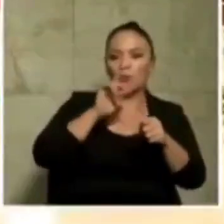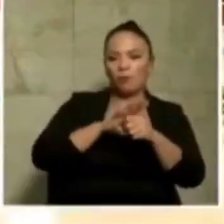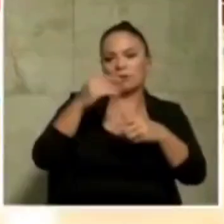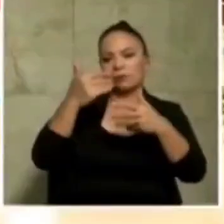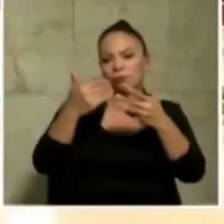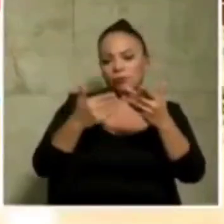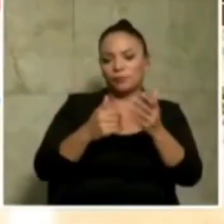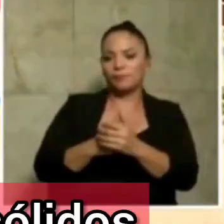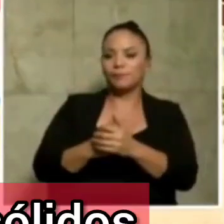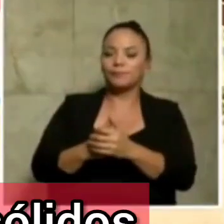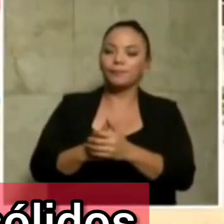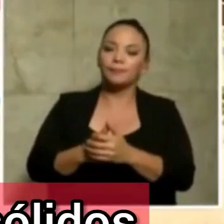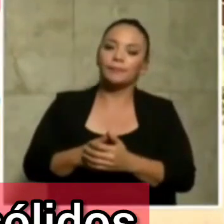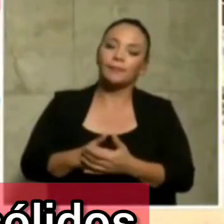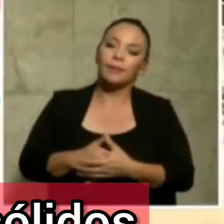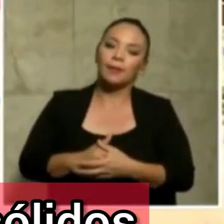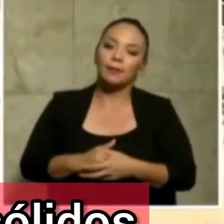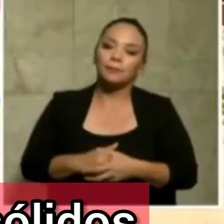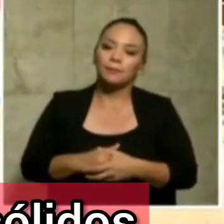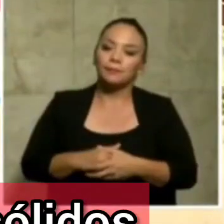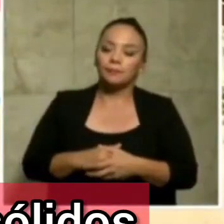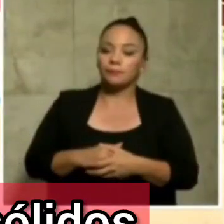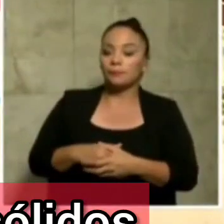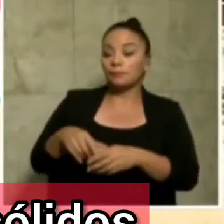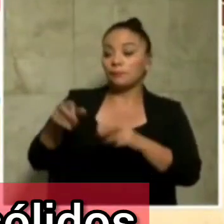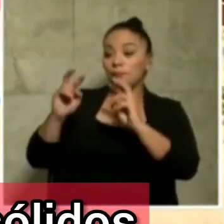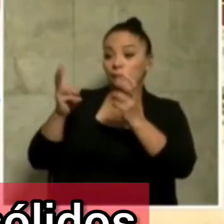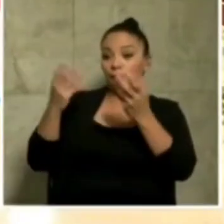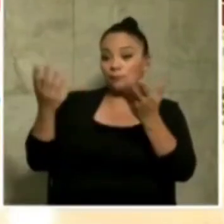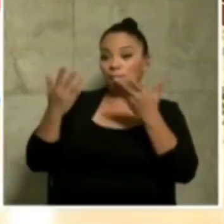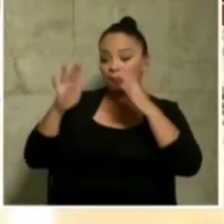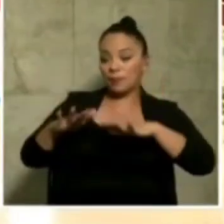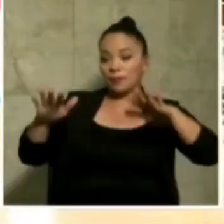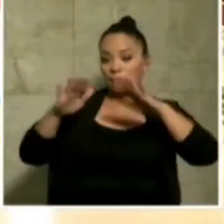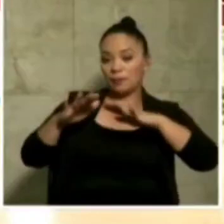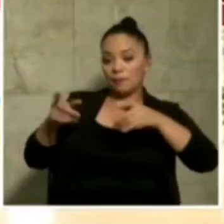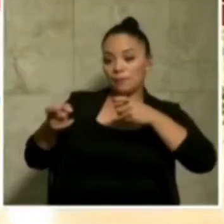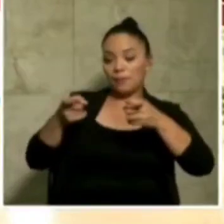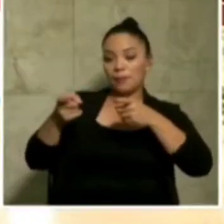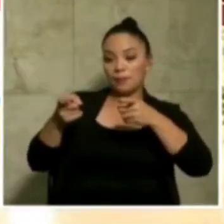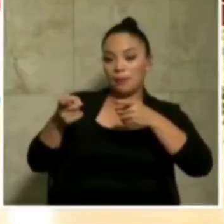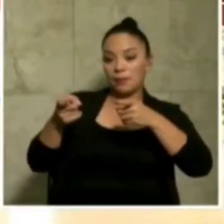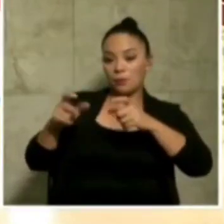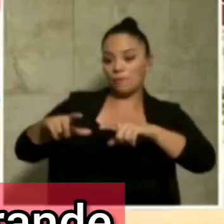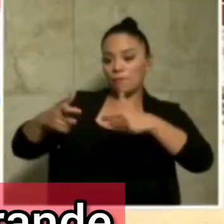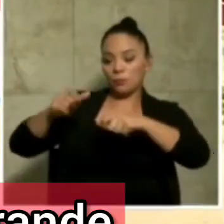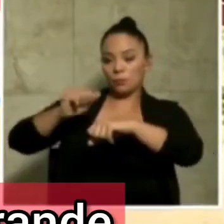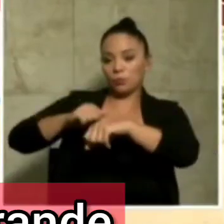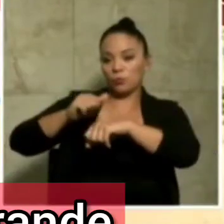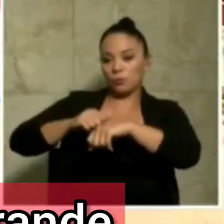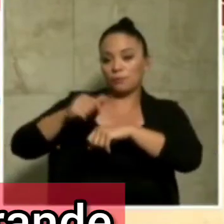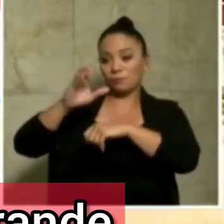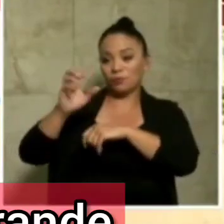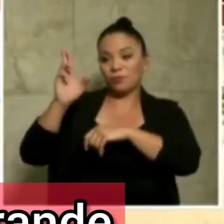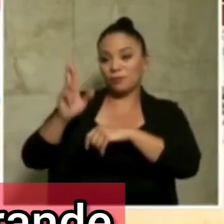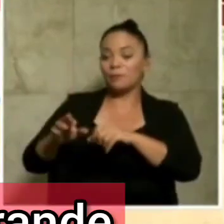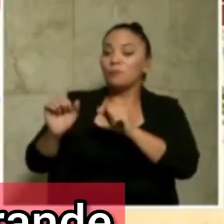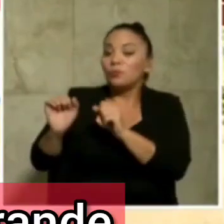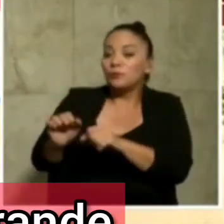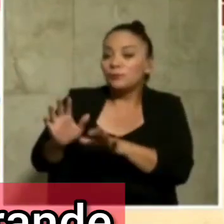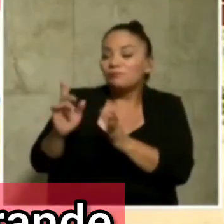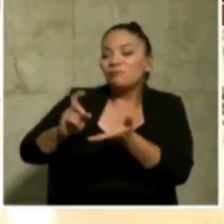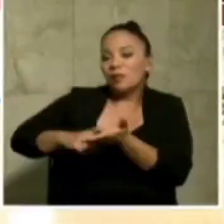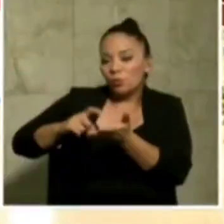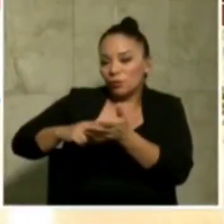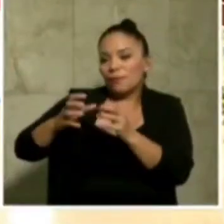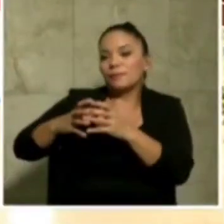En el ambiental yo creo que el manejo de los residuos sólidos en Costa Rica es quizás, posiblemente, la deuda